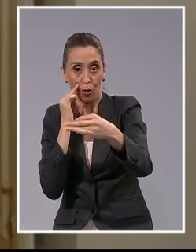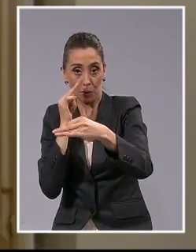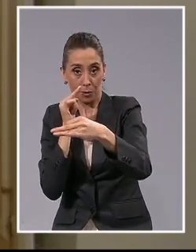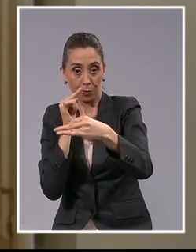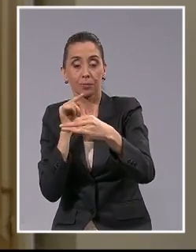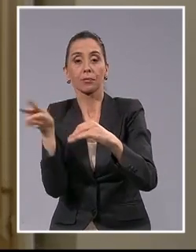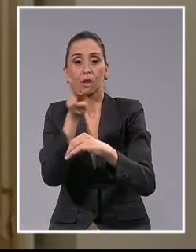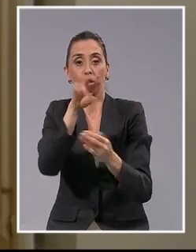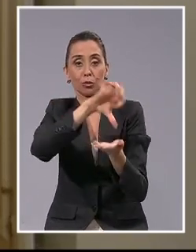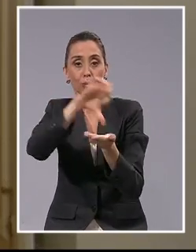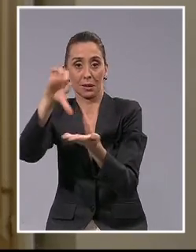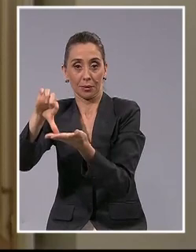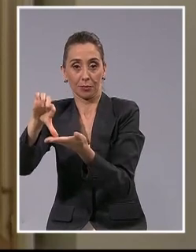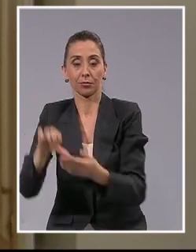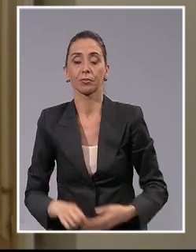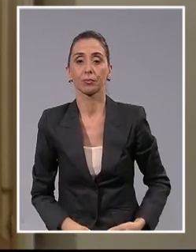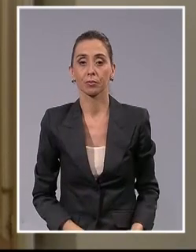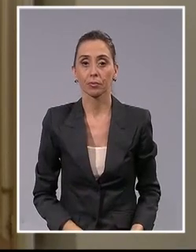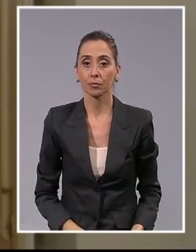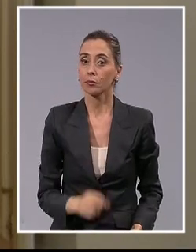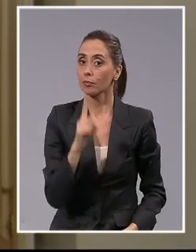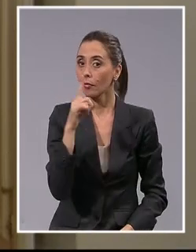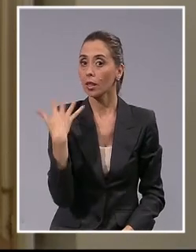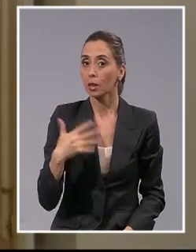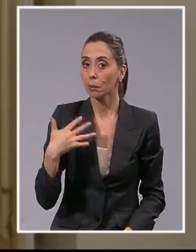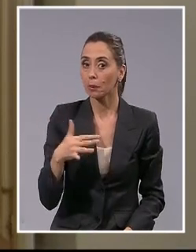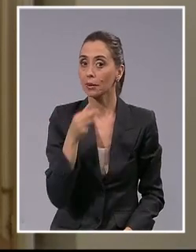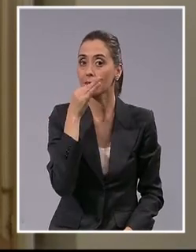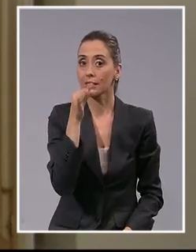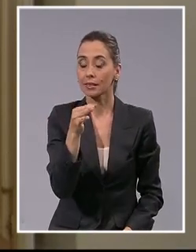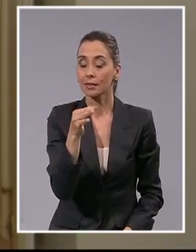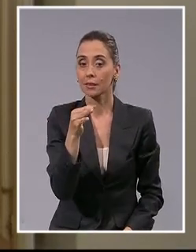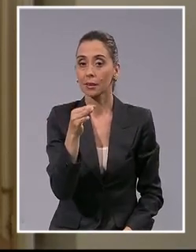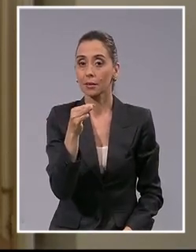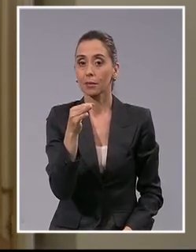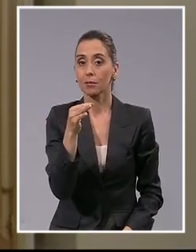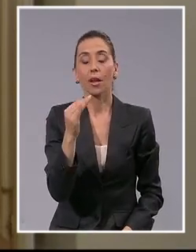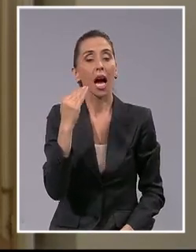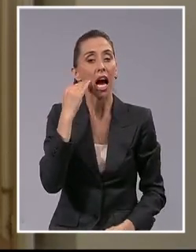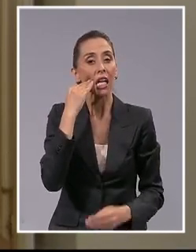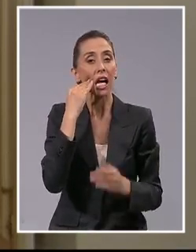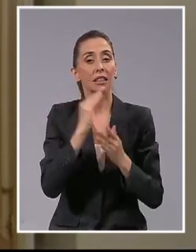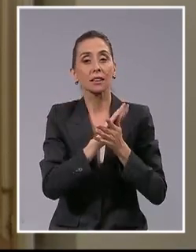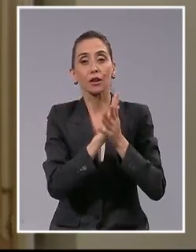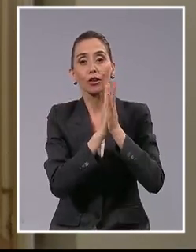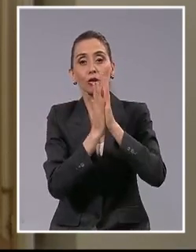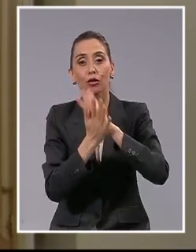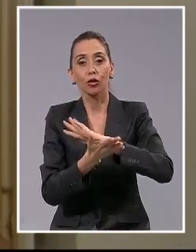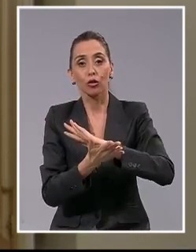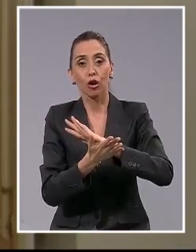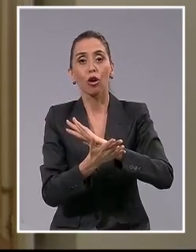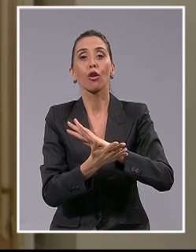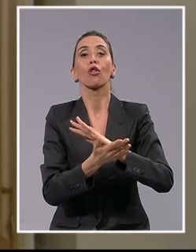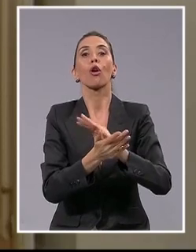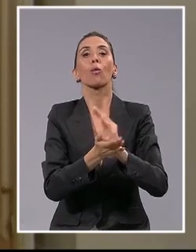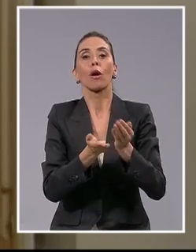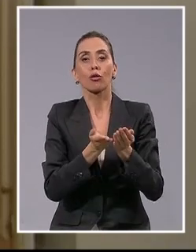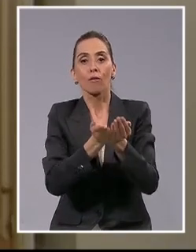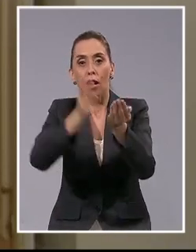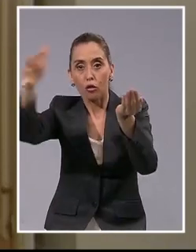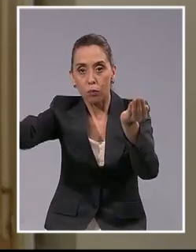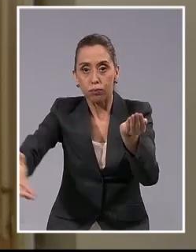base de ambos países. Es importante destacar que la casi totalidad de la pesca existente,